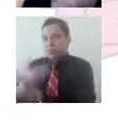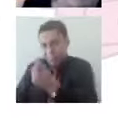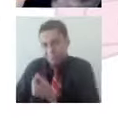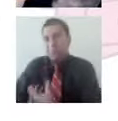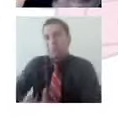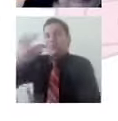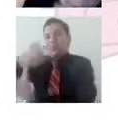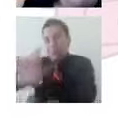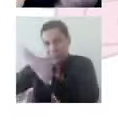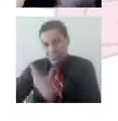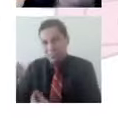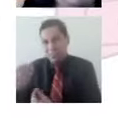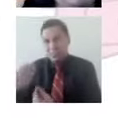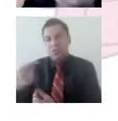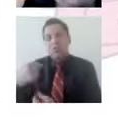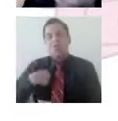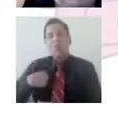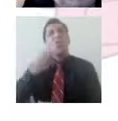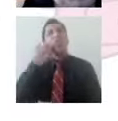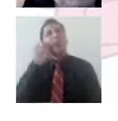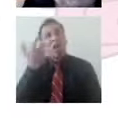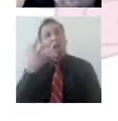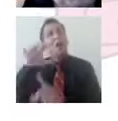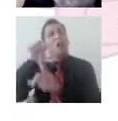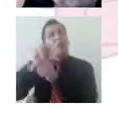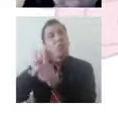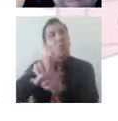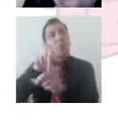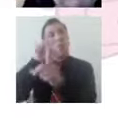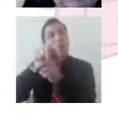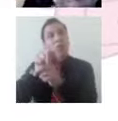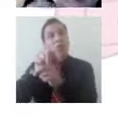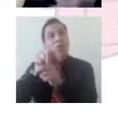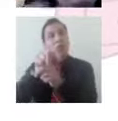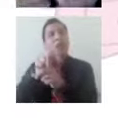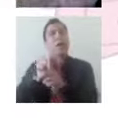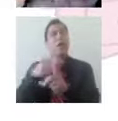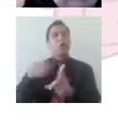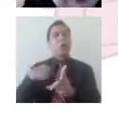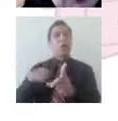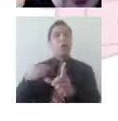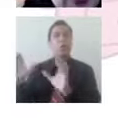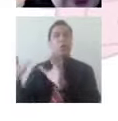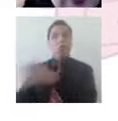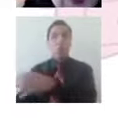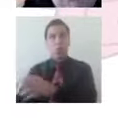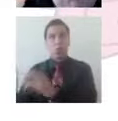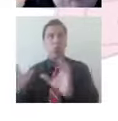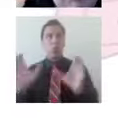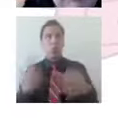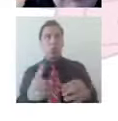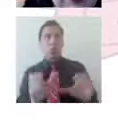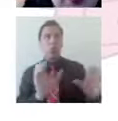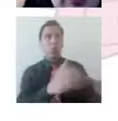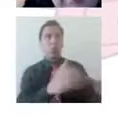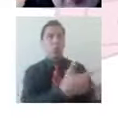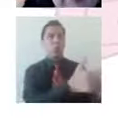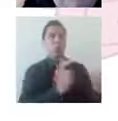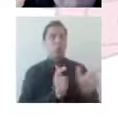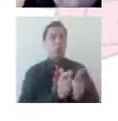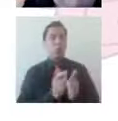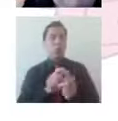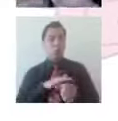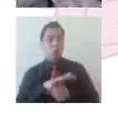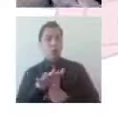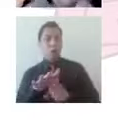que yo quiero de la vida y con qué tipo de personas, grupo, familia, etcétera, me voy a relacionar y cómo me voy a relacionar.